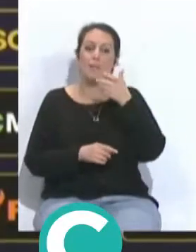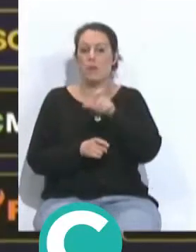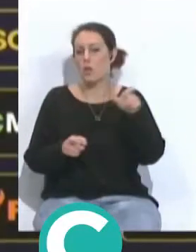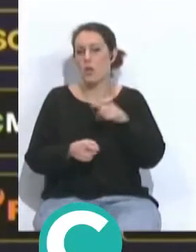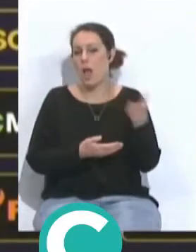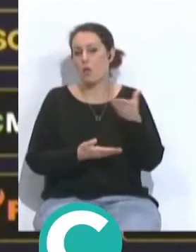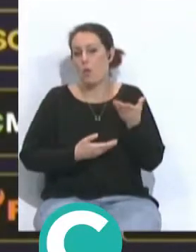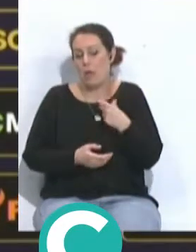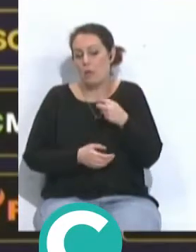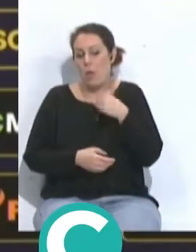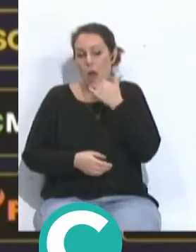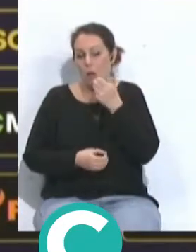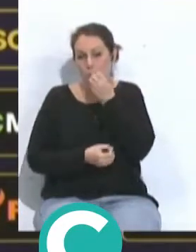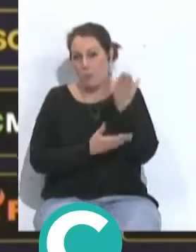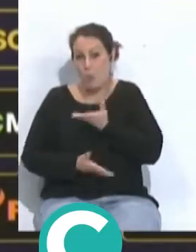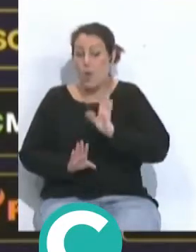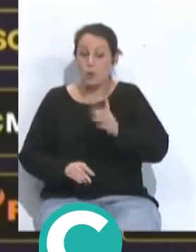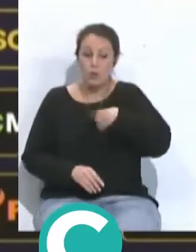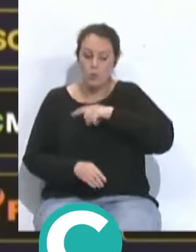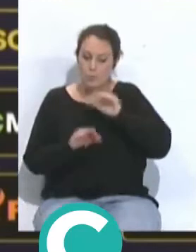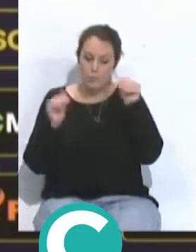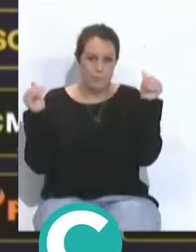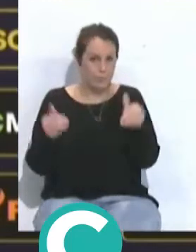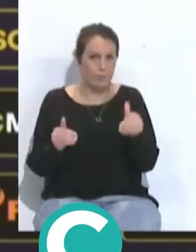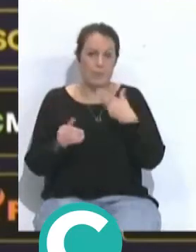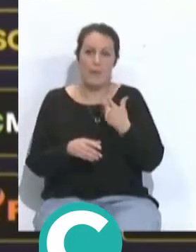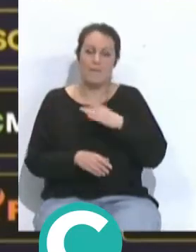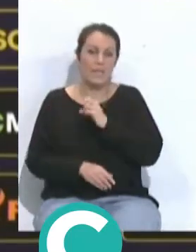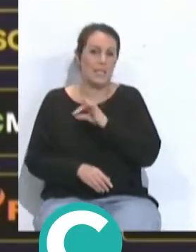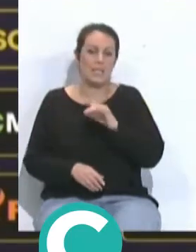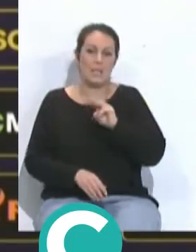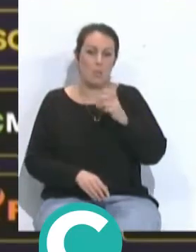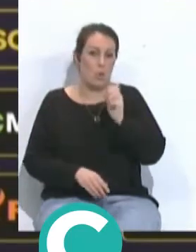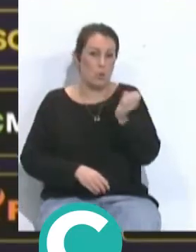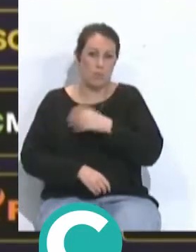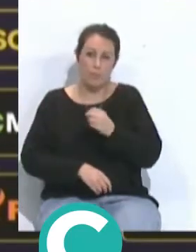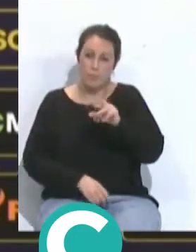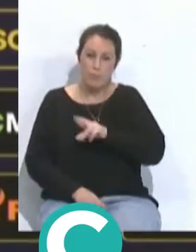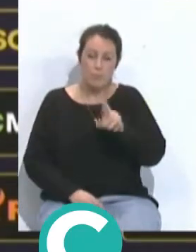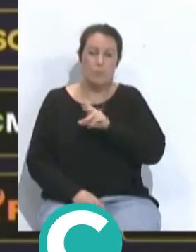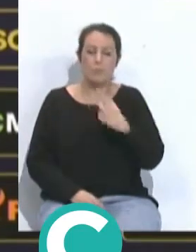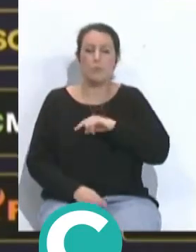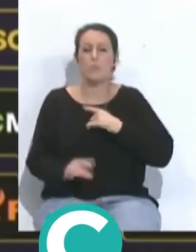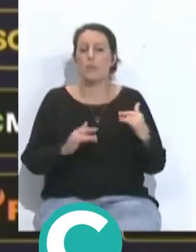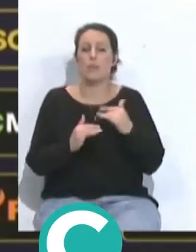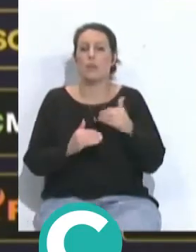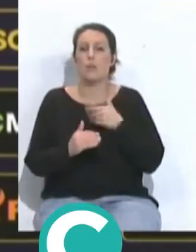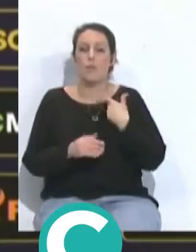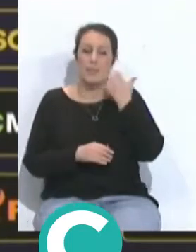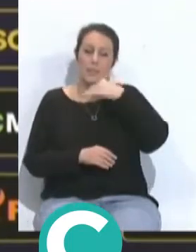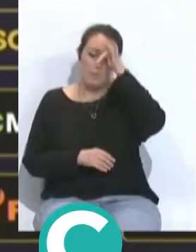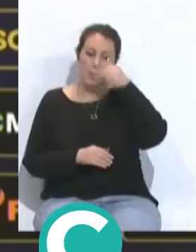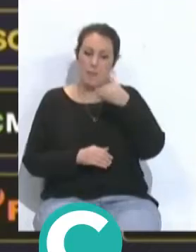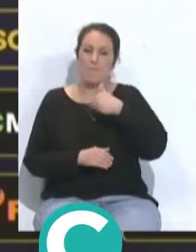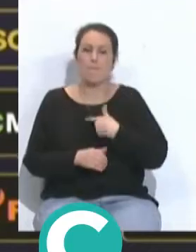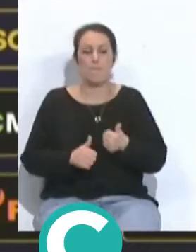quiere echar una mano con algún resultado pues bienvenida pero nosotros solo estamos centrados focalizados en Betis tres puntos Betis tres puntos y no tenemos ningún partido más durante el fin de semana